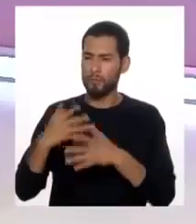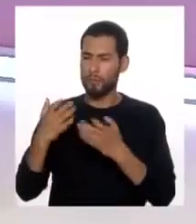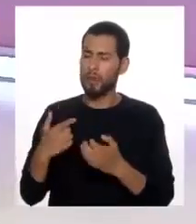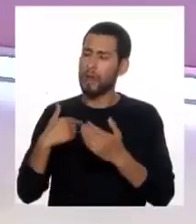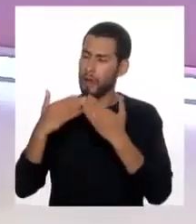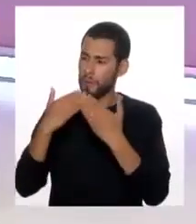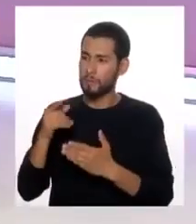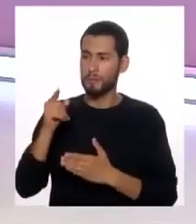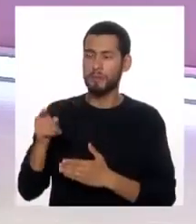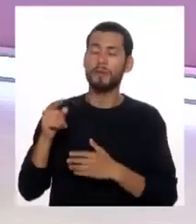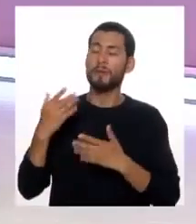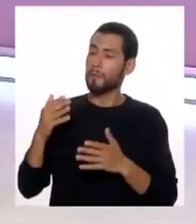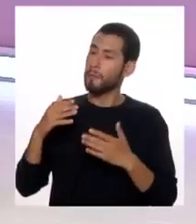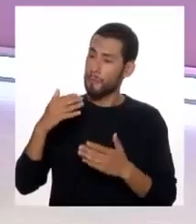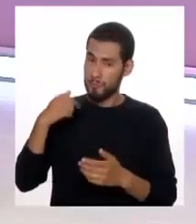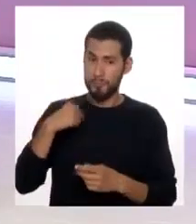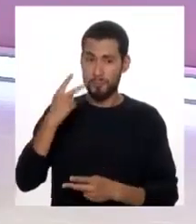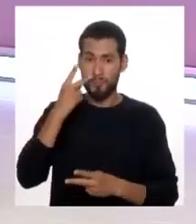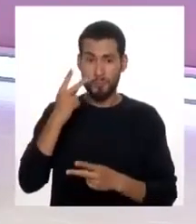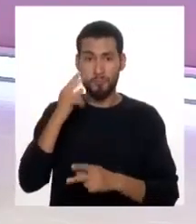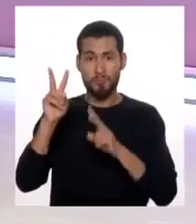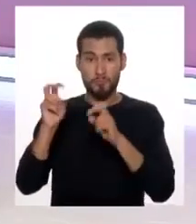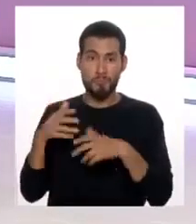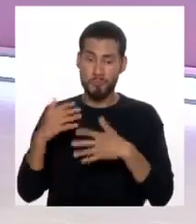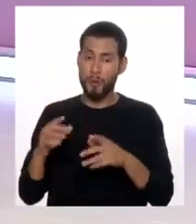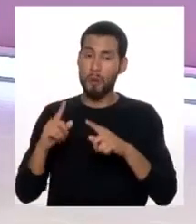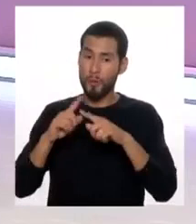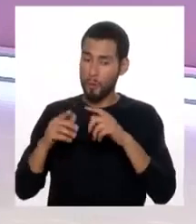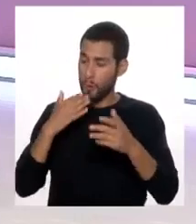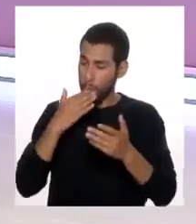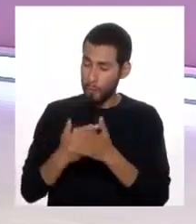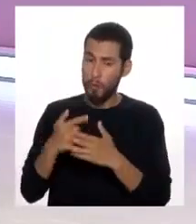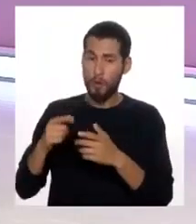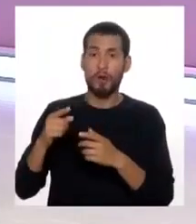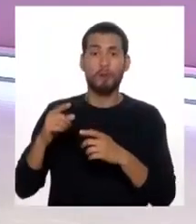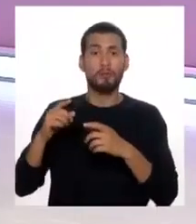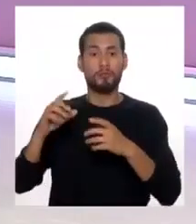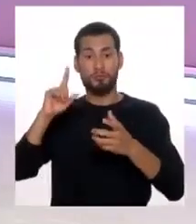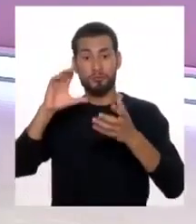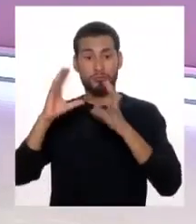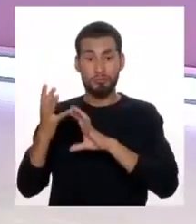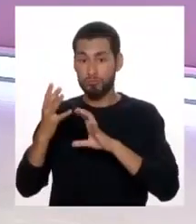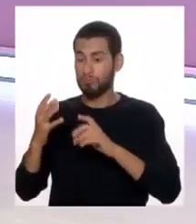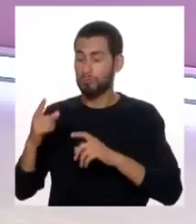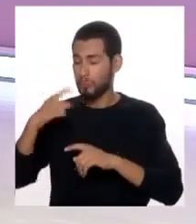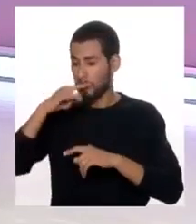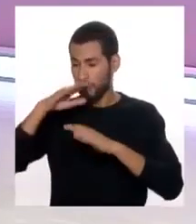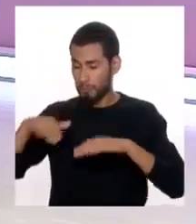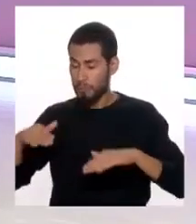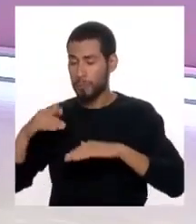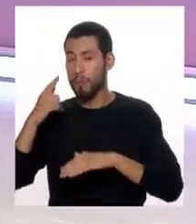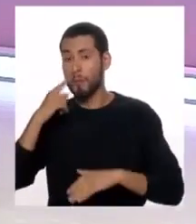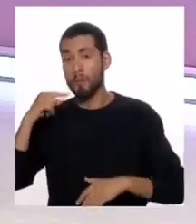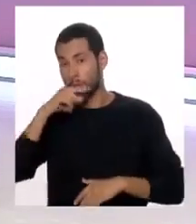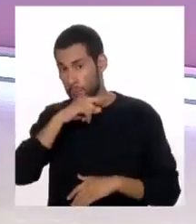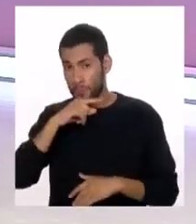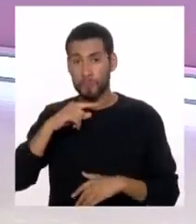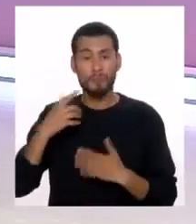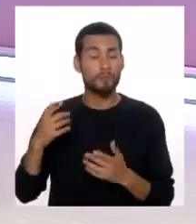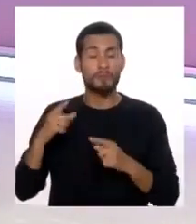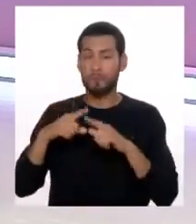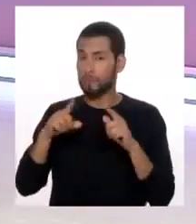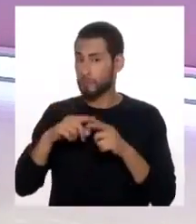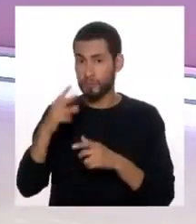agradecerle. Hoy día hemos visto un tema así, muy abierto. Este es un trastorno que aparece en niñas y en niños, en ambos